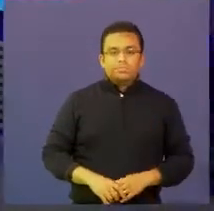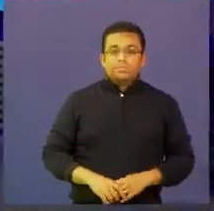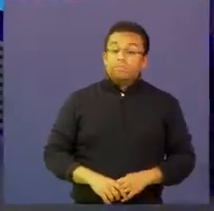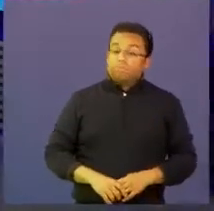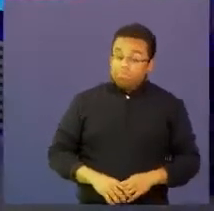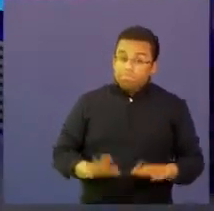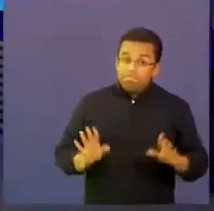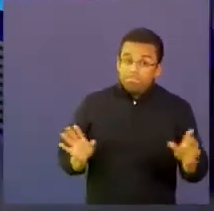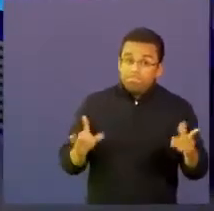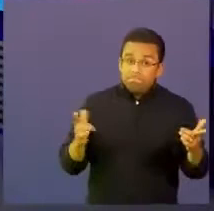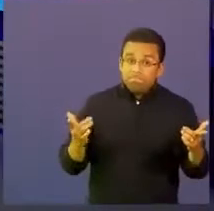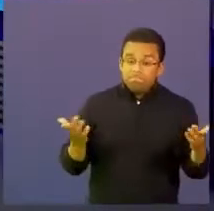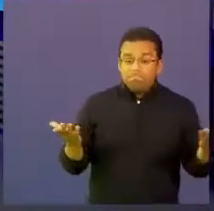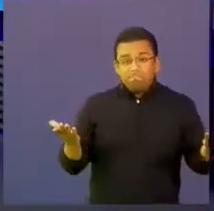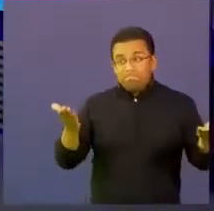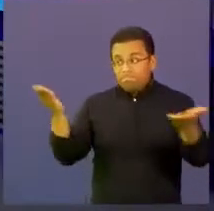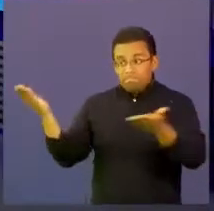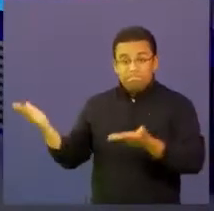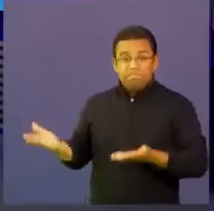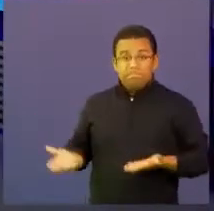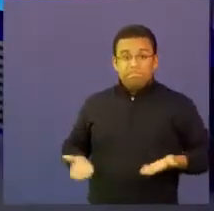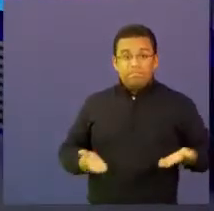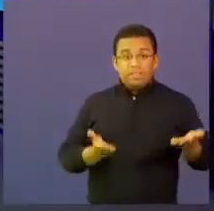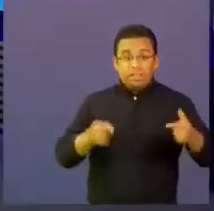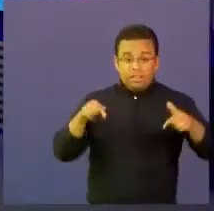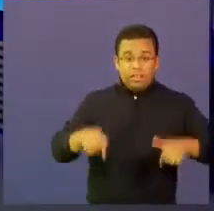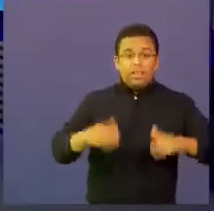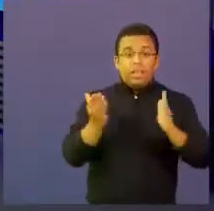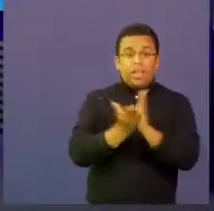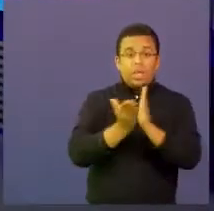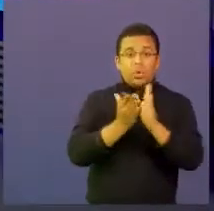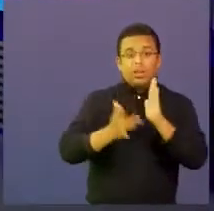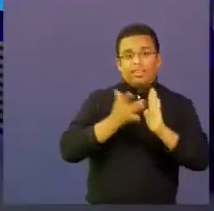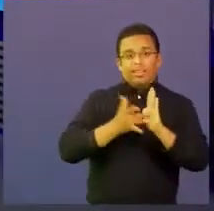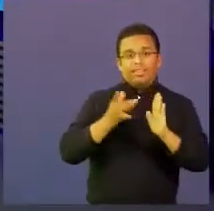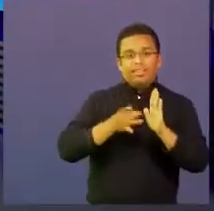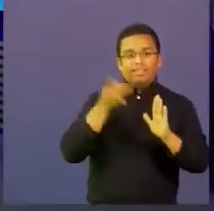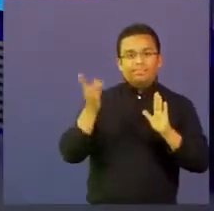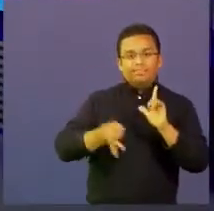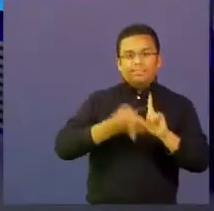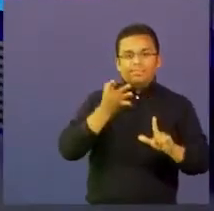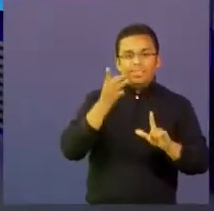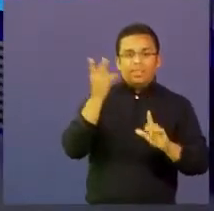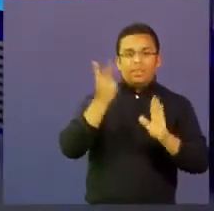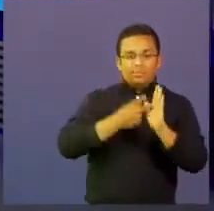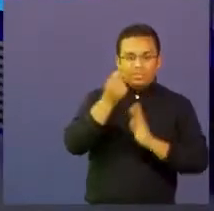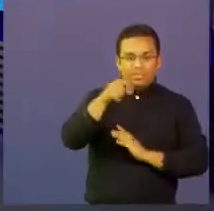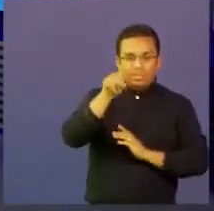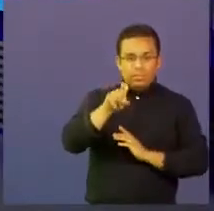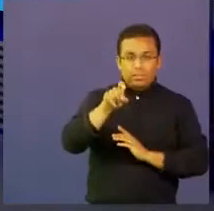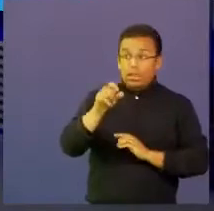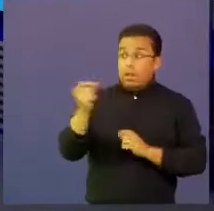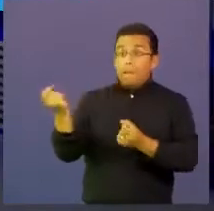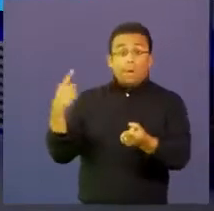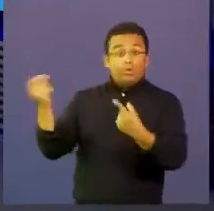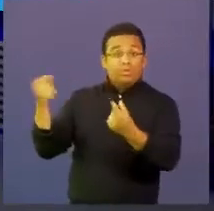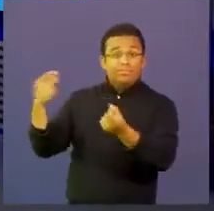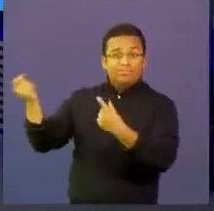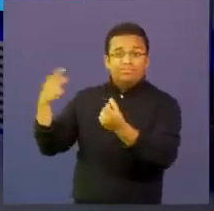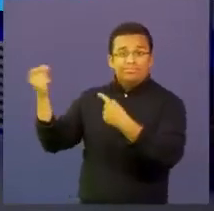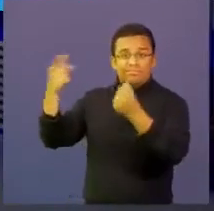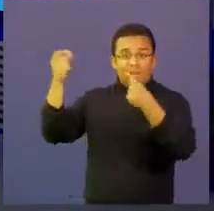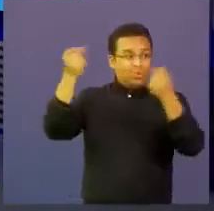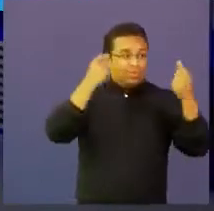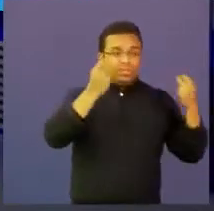nosotros estamos aquí en Educa Digital 2016 vamos a abrir un poco a preguntas que nos han llegado y que creemos que